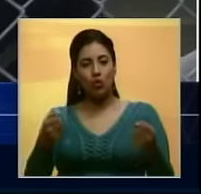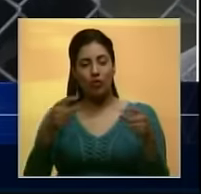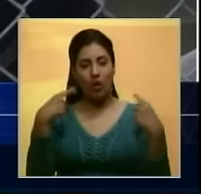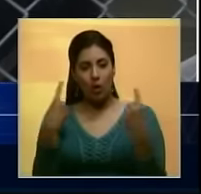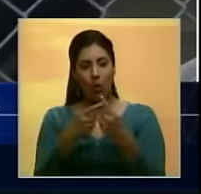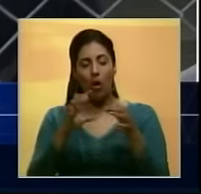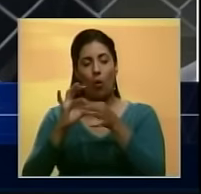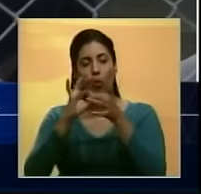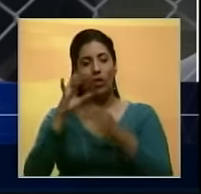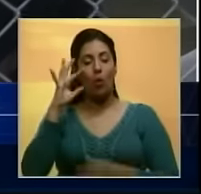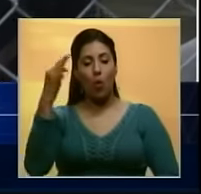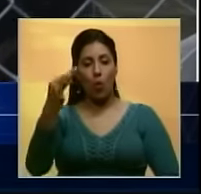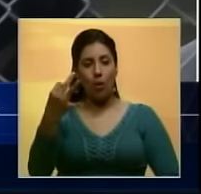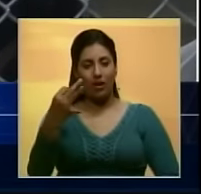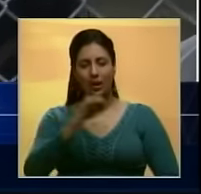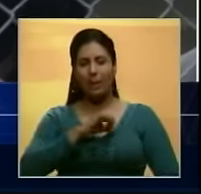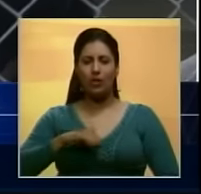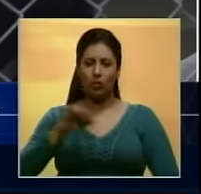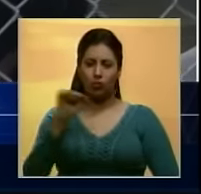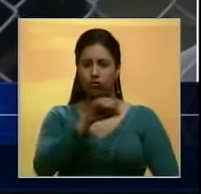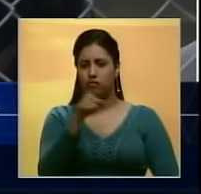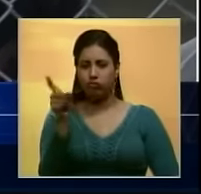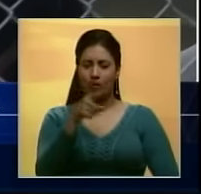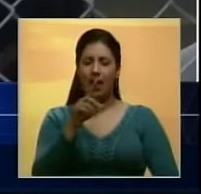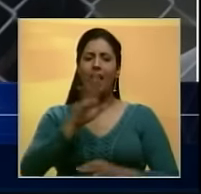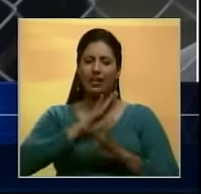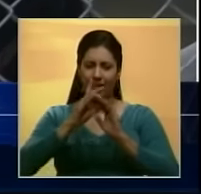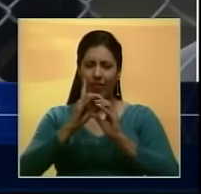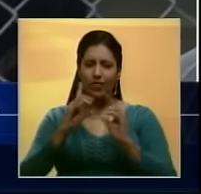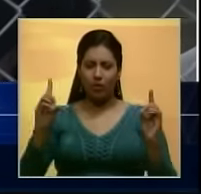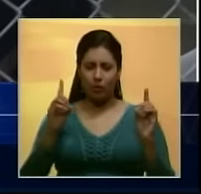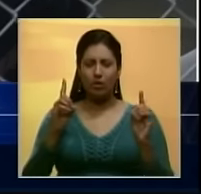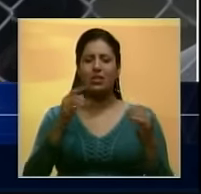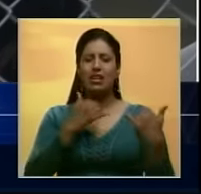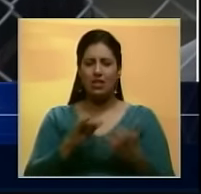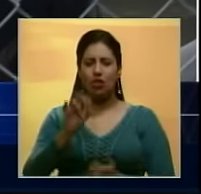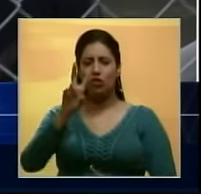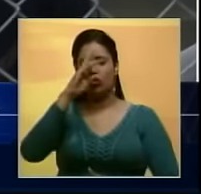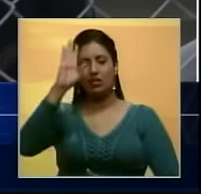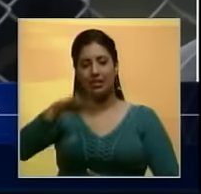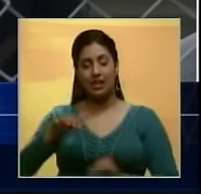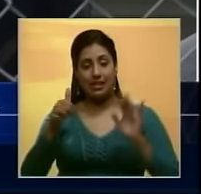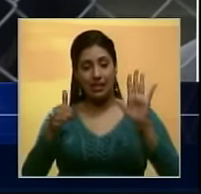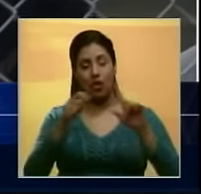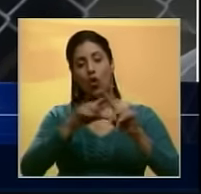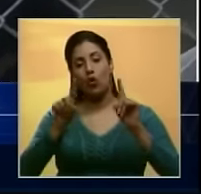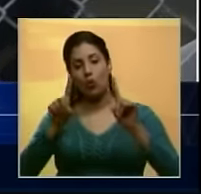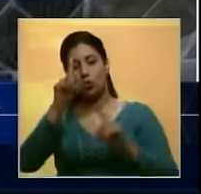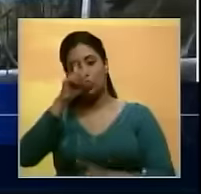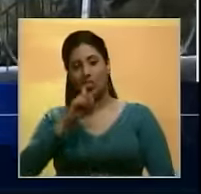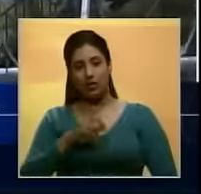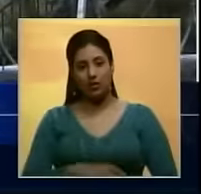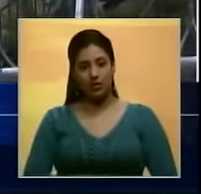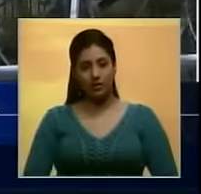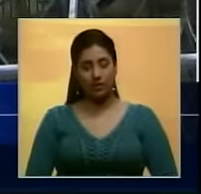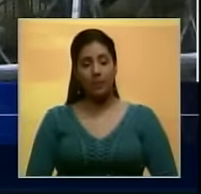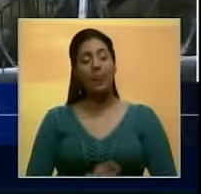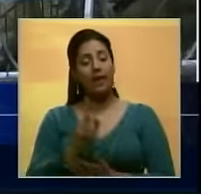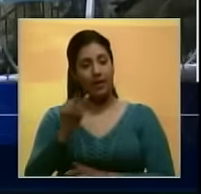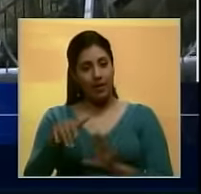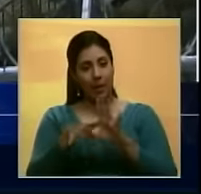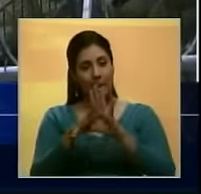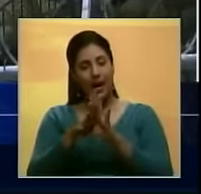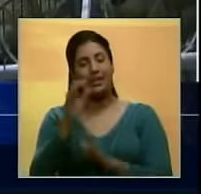la línea Unidos de Guatire con un bus personal. Era divorciado y deja huérfanas a dos hijas de 6 y 11 años. También este